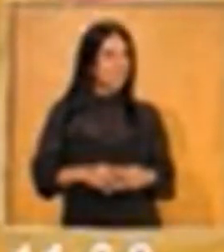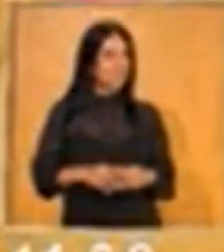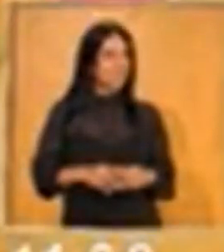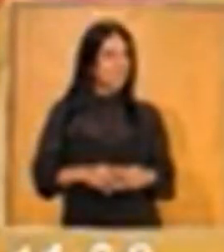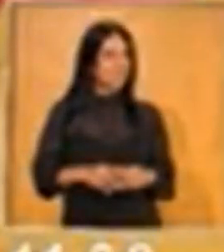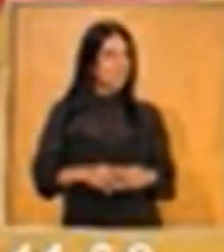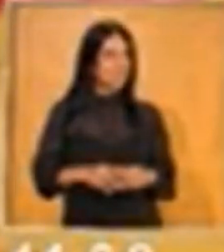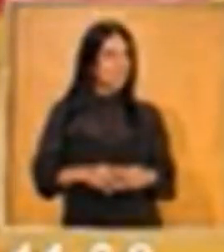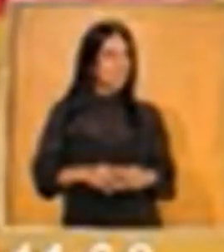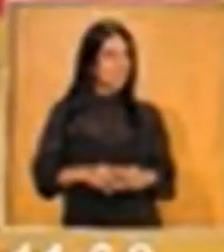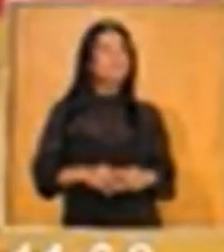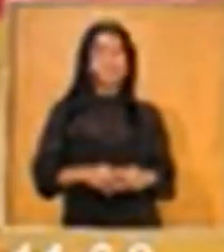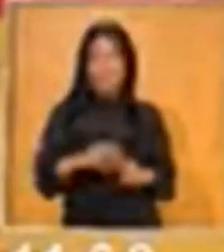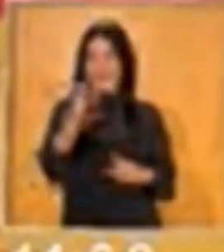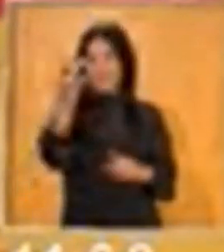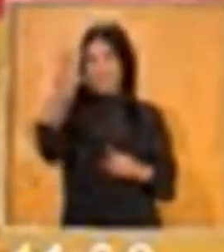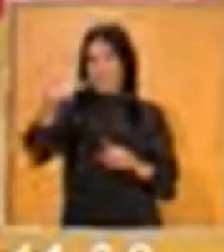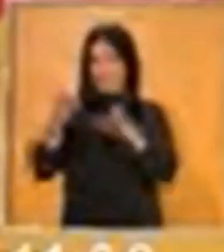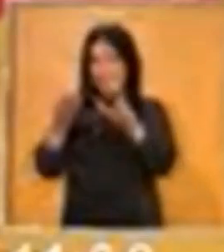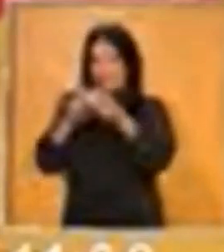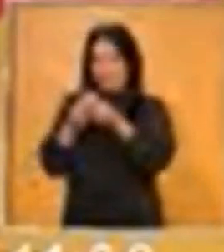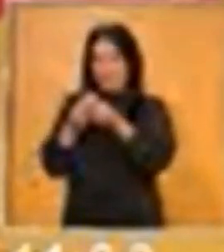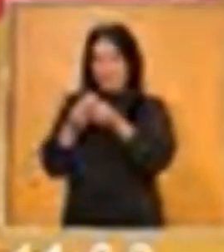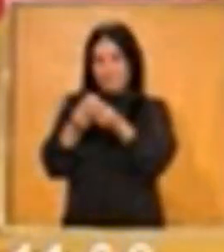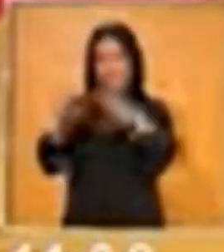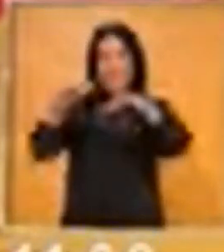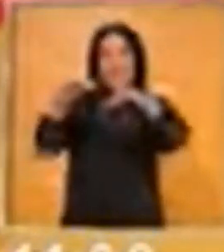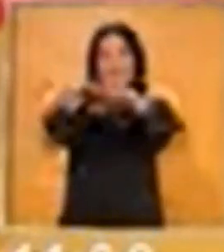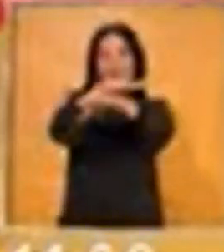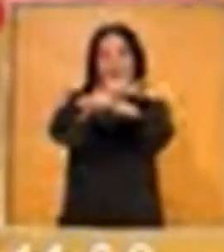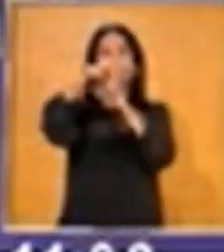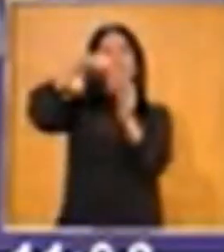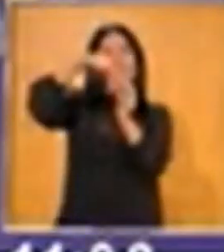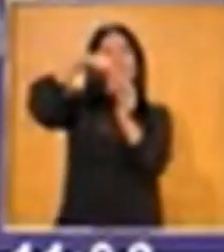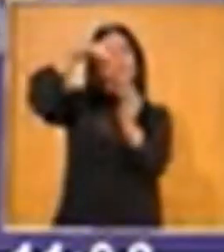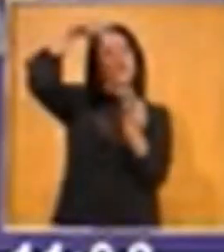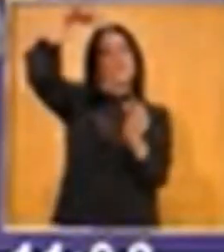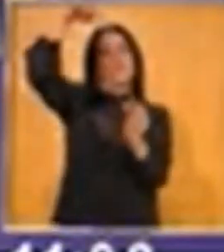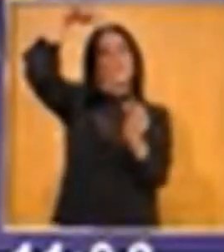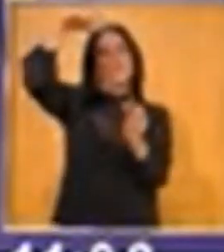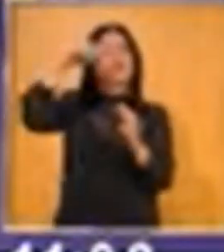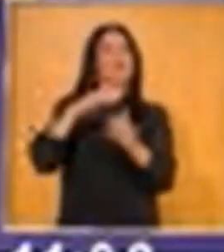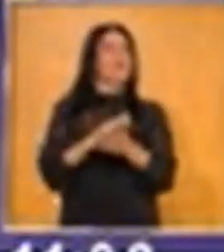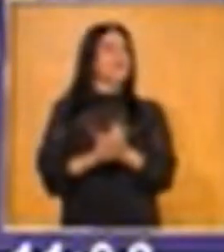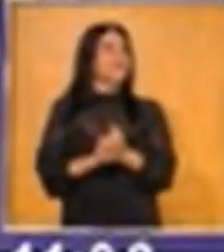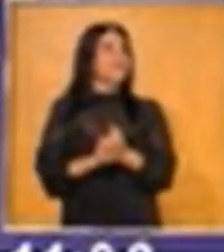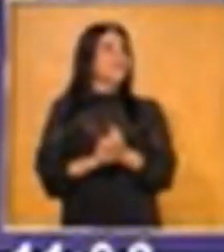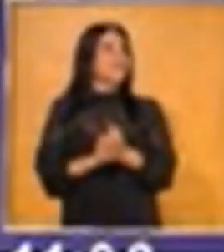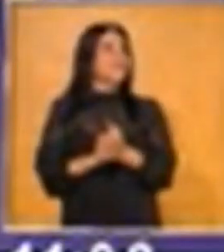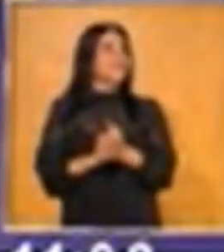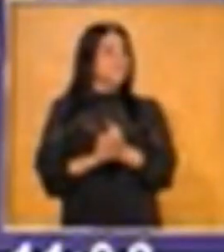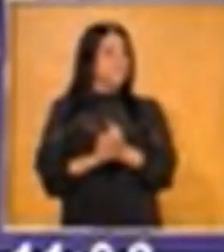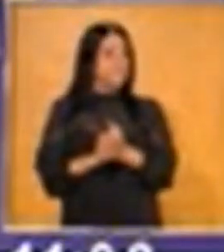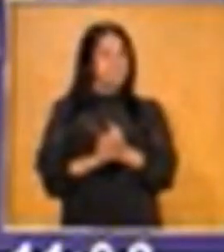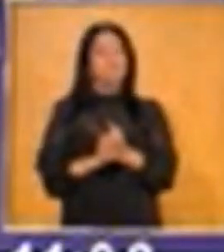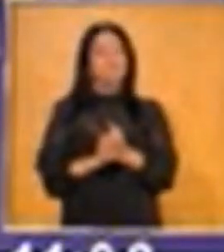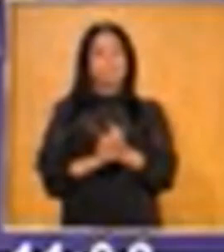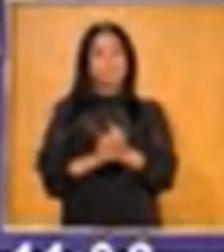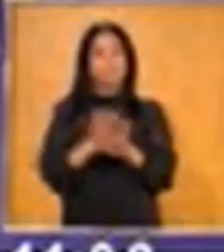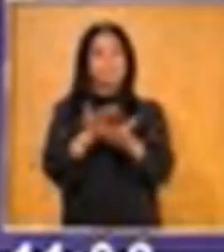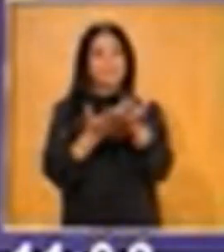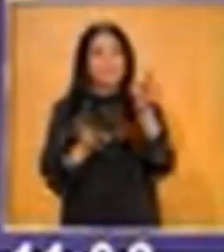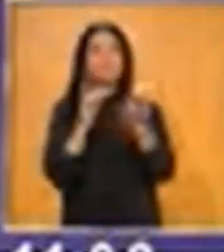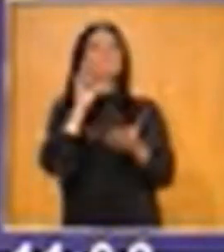siete, ocho, nueve. Diez. Diez, ¿verdad? Y te doy decena. Gracias. Gana el que llegue a... A cien. A cien puntos.